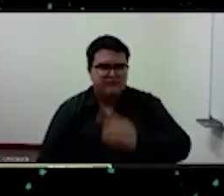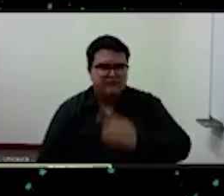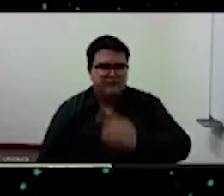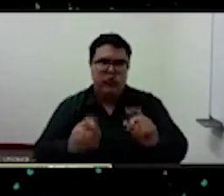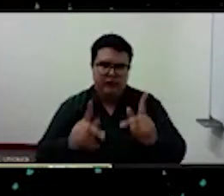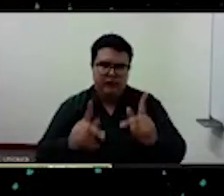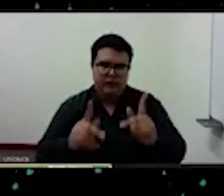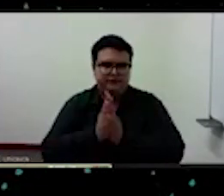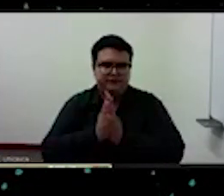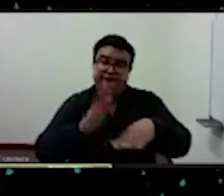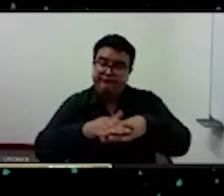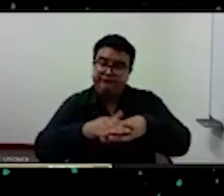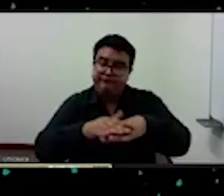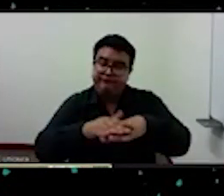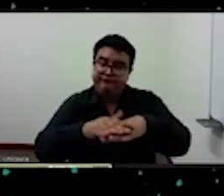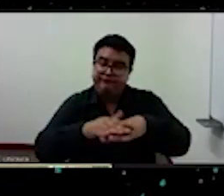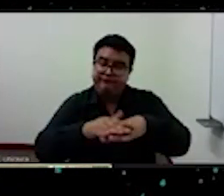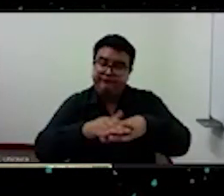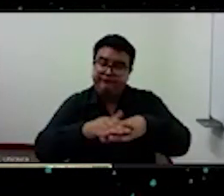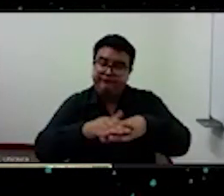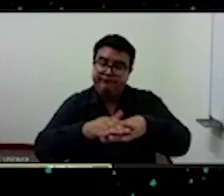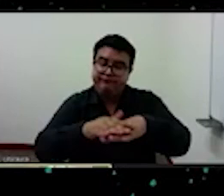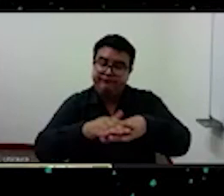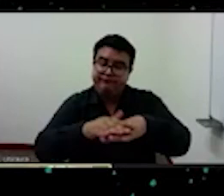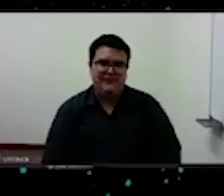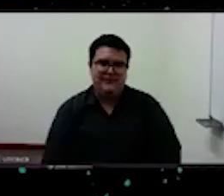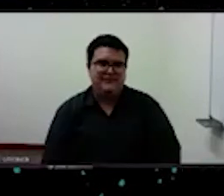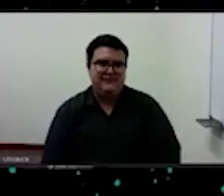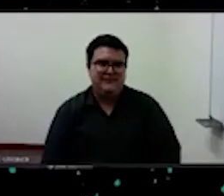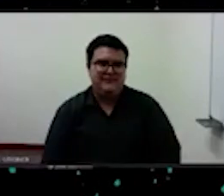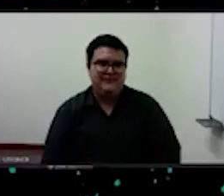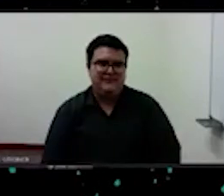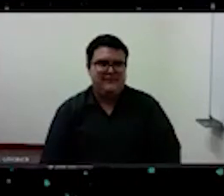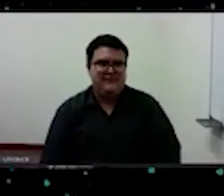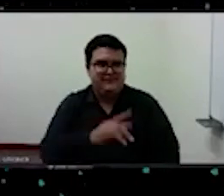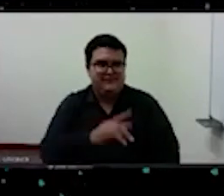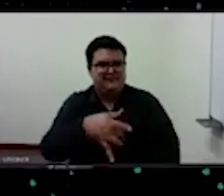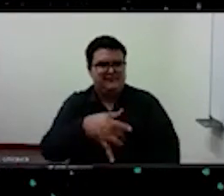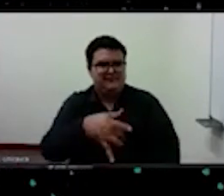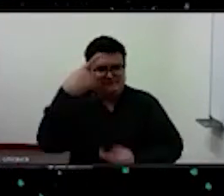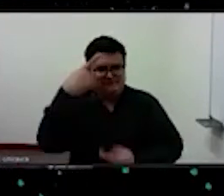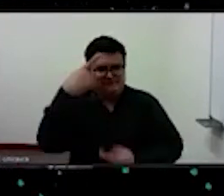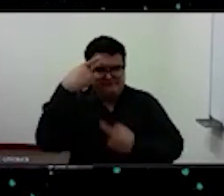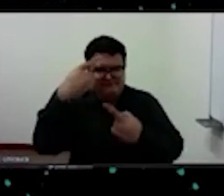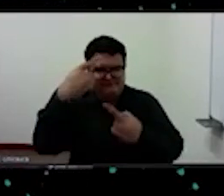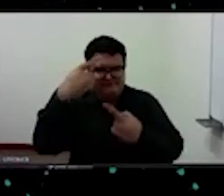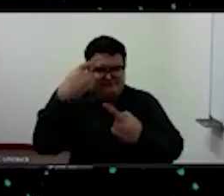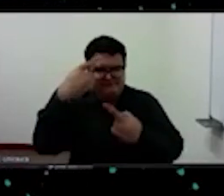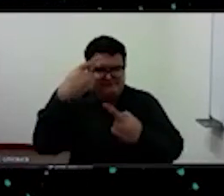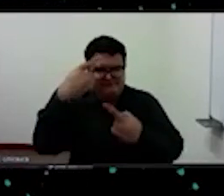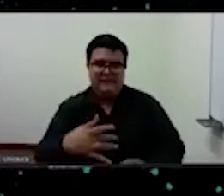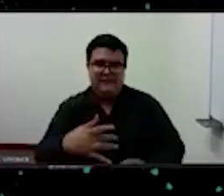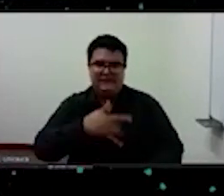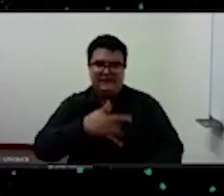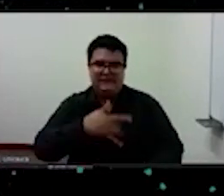claramente no no intendo negar que el el